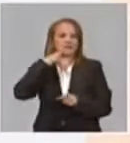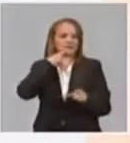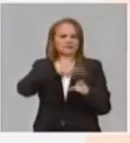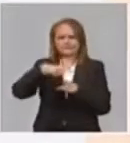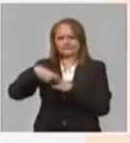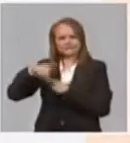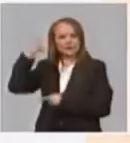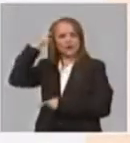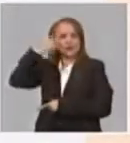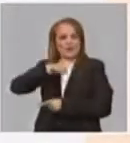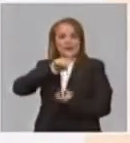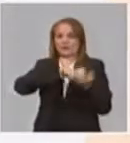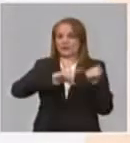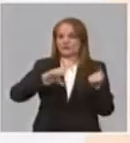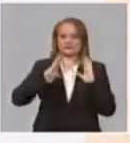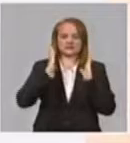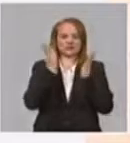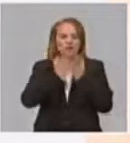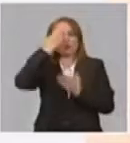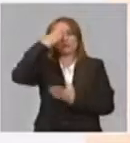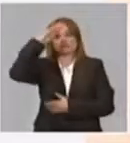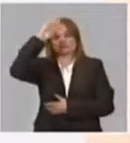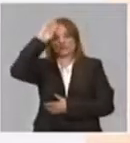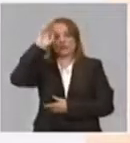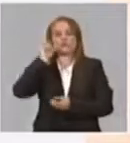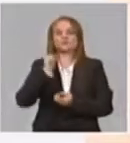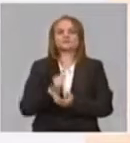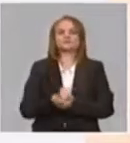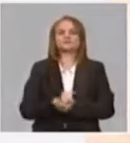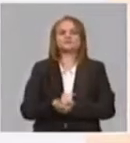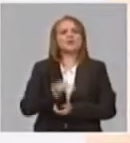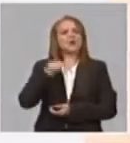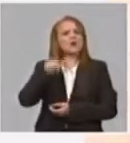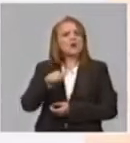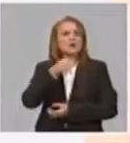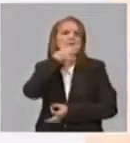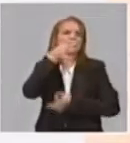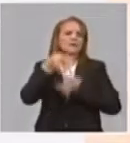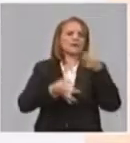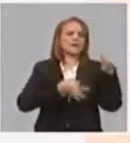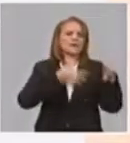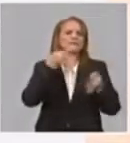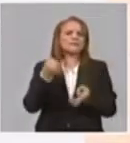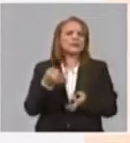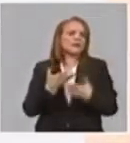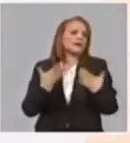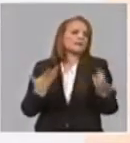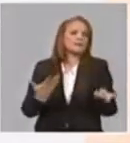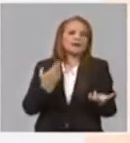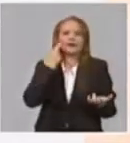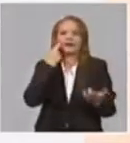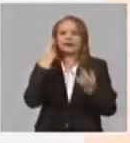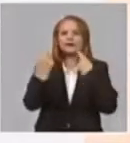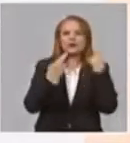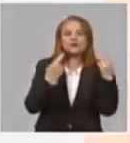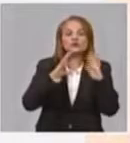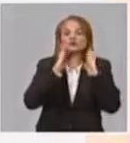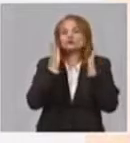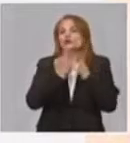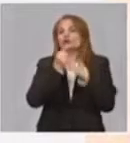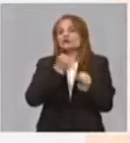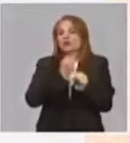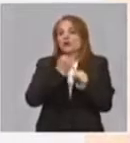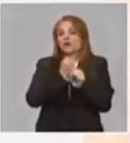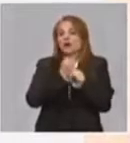el resto de la dirección. Por lo tanto, es una mesa que también sirve para, digamos, reconocer el trabajo, no solamente de la